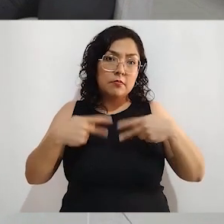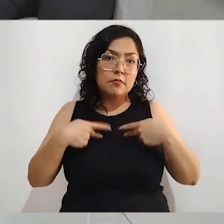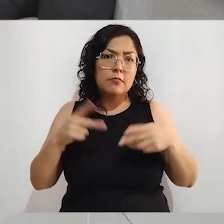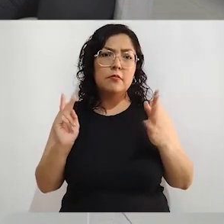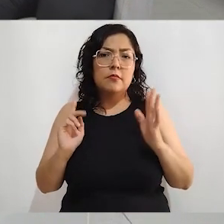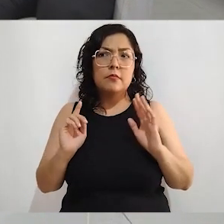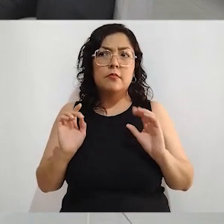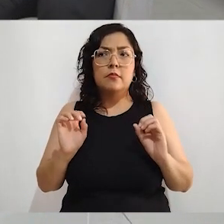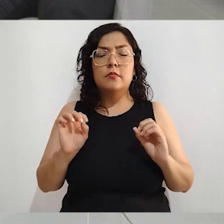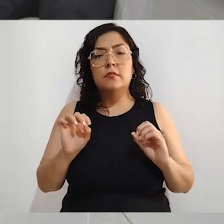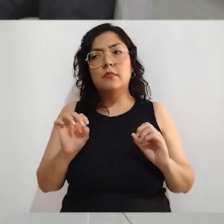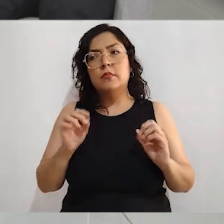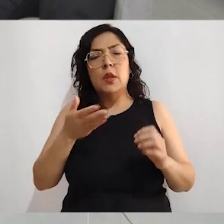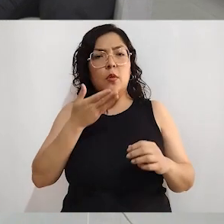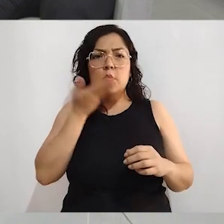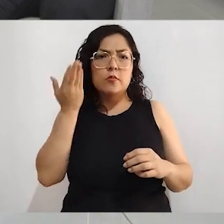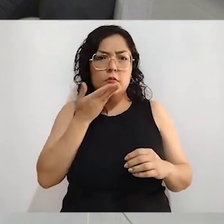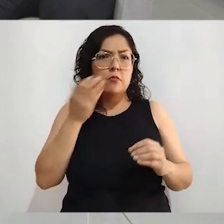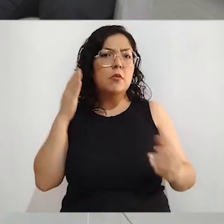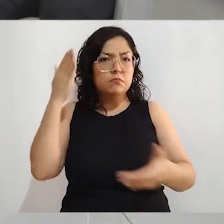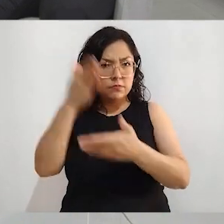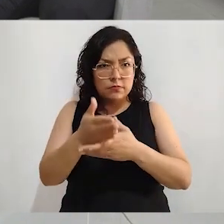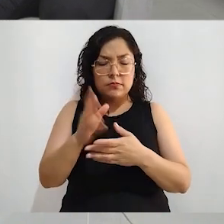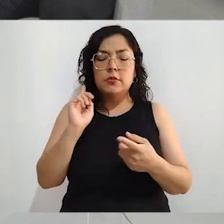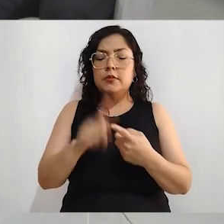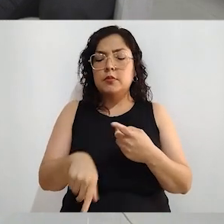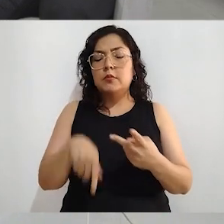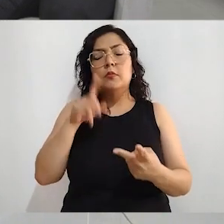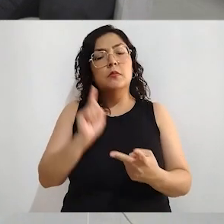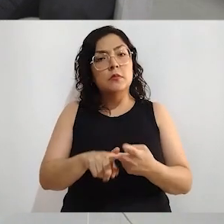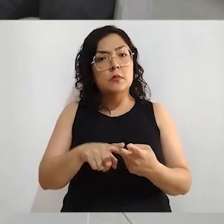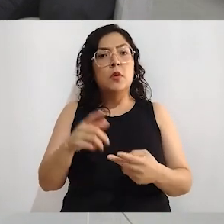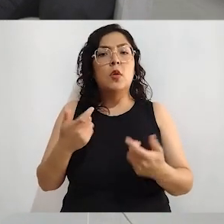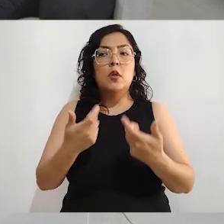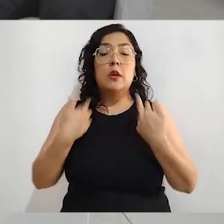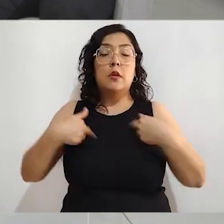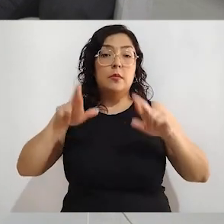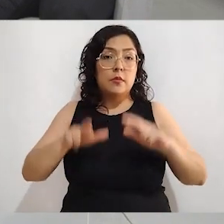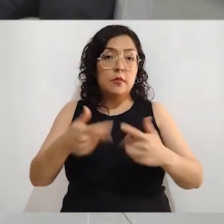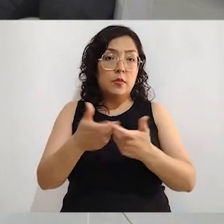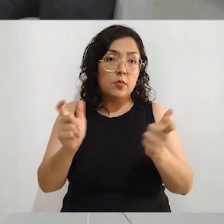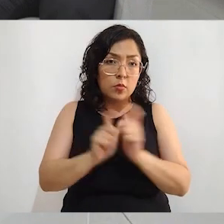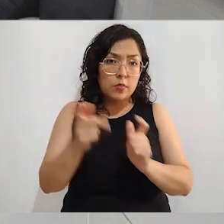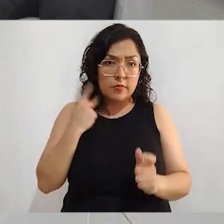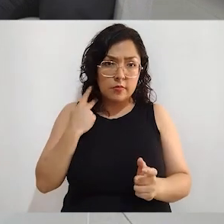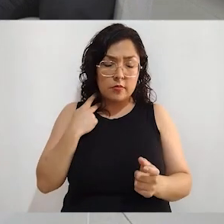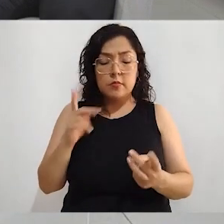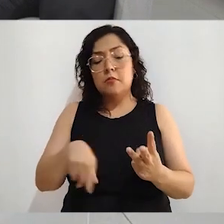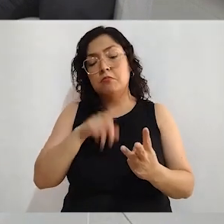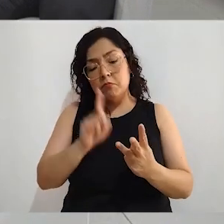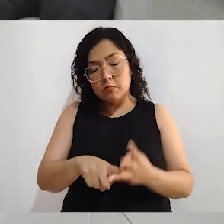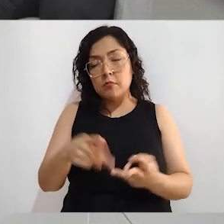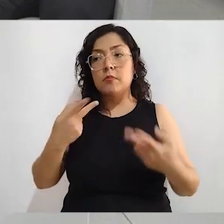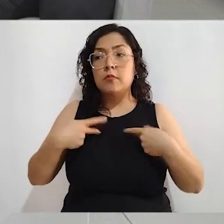partidistas, hay observadores electorales que ahorita tenemos todavía abierta la convocatoria, está abierta la convocatoria para observadores